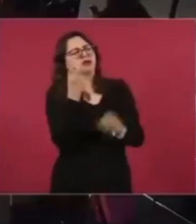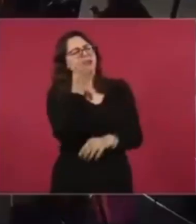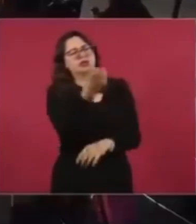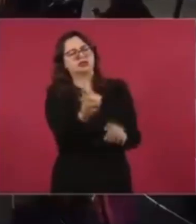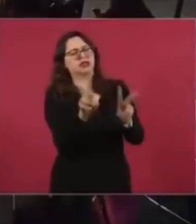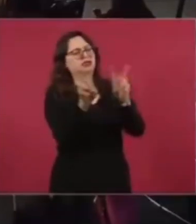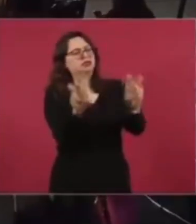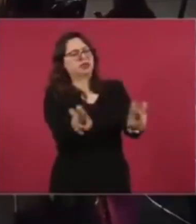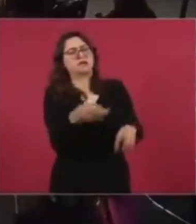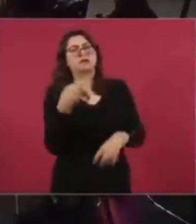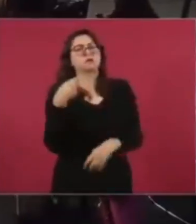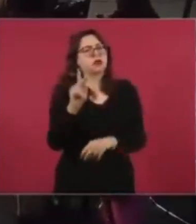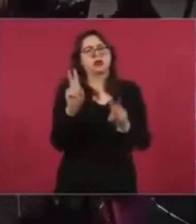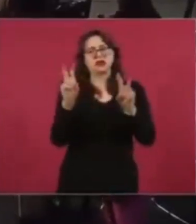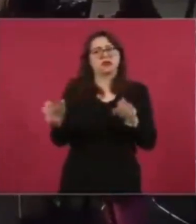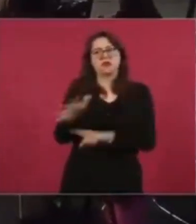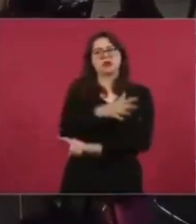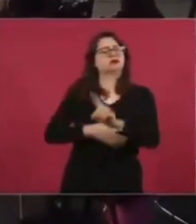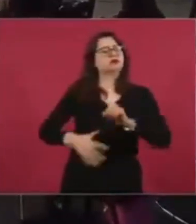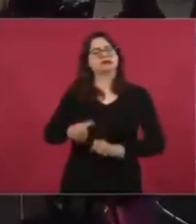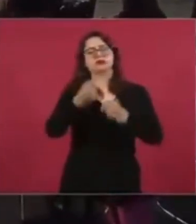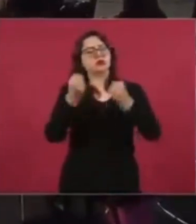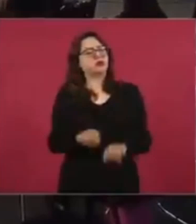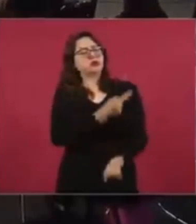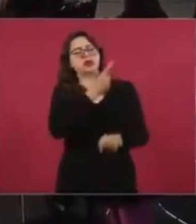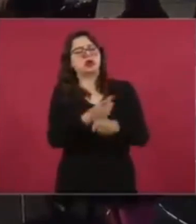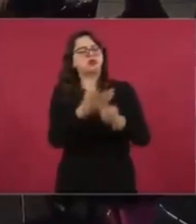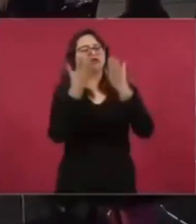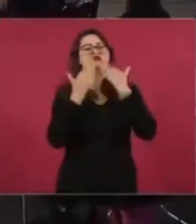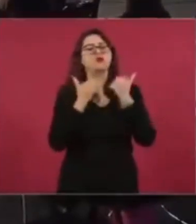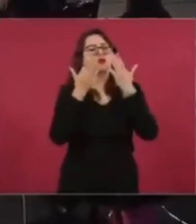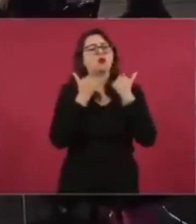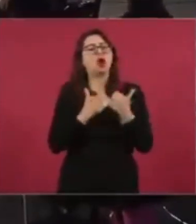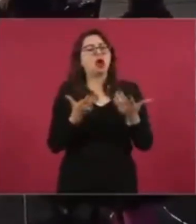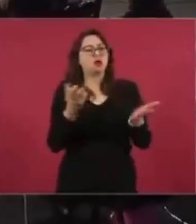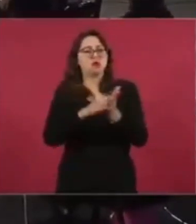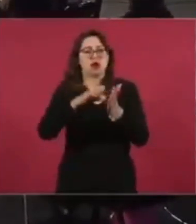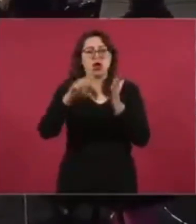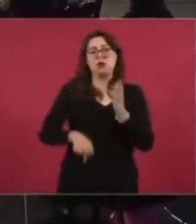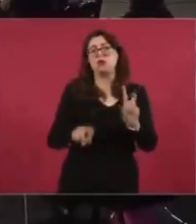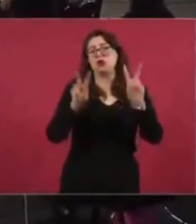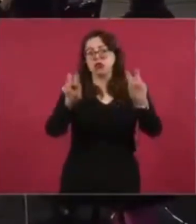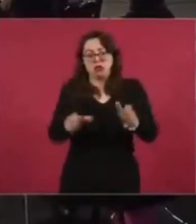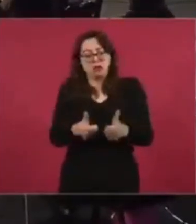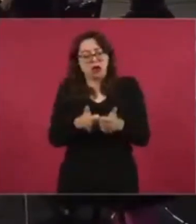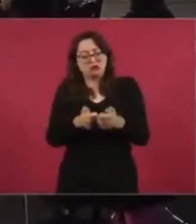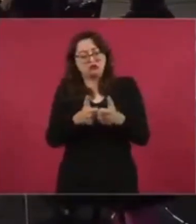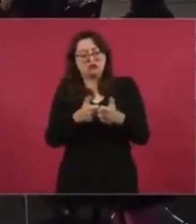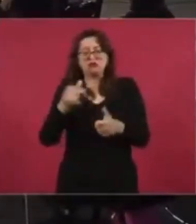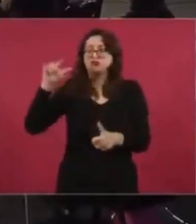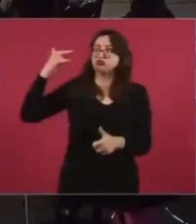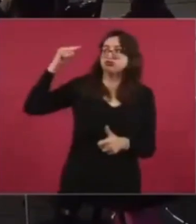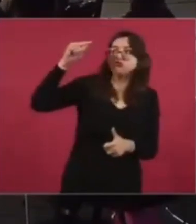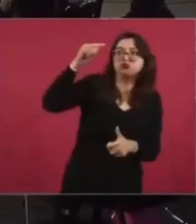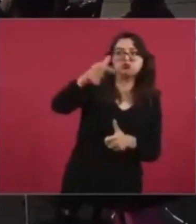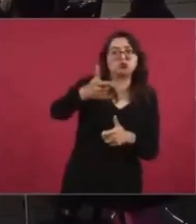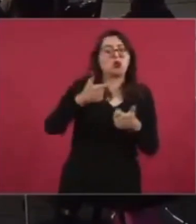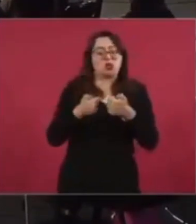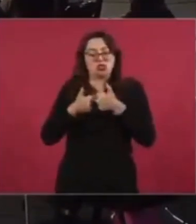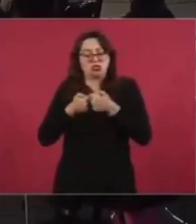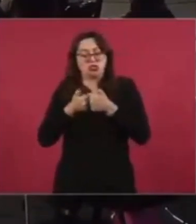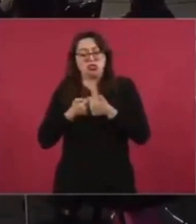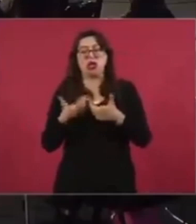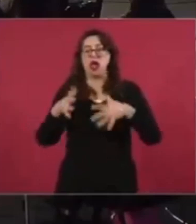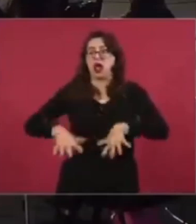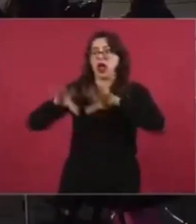pero sí en la inseguridad presidente por ejemplo ¿qué está pasando con los drones? ¿se han asegurado? sí ¿cuántos se han